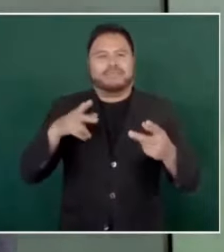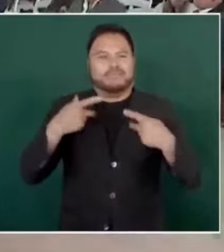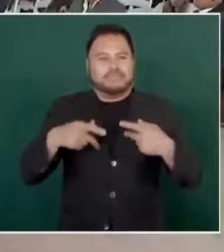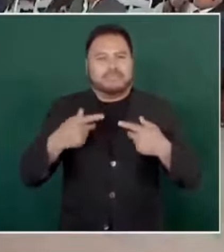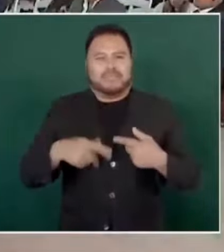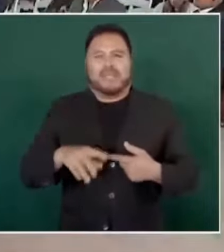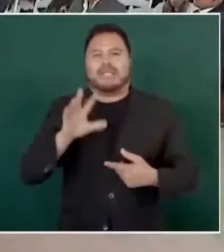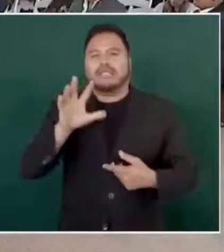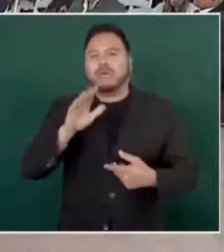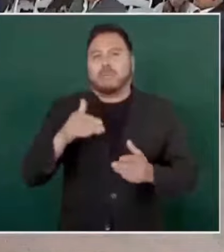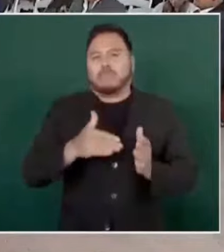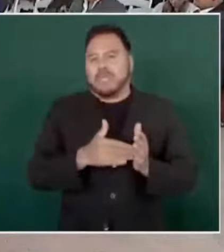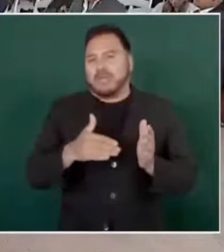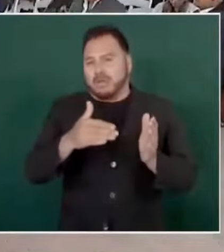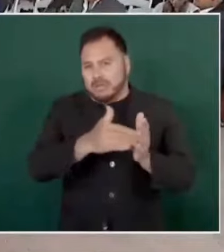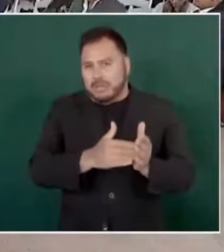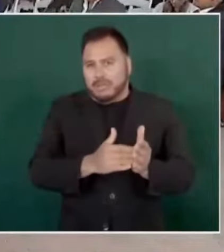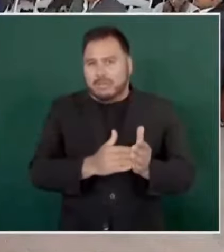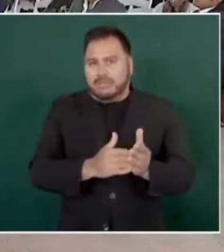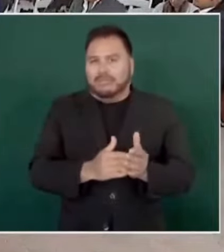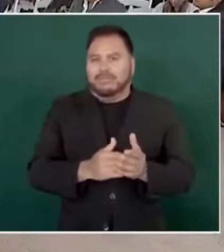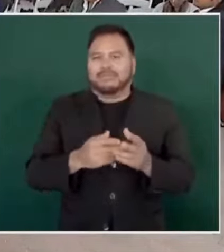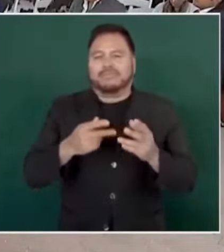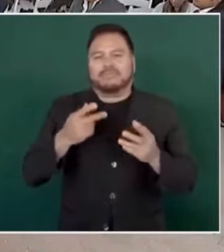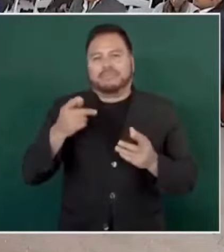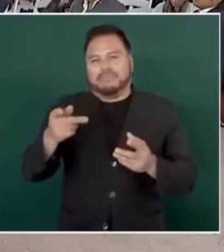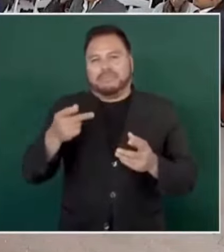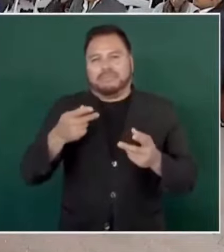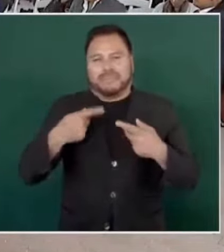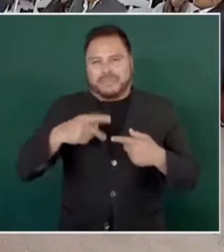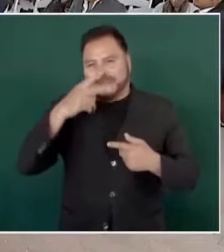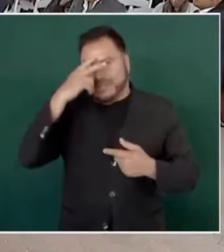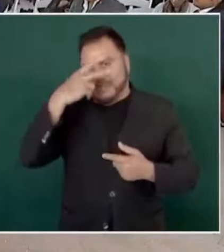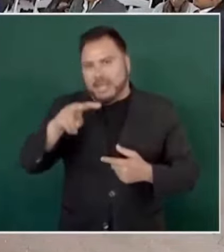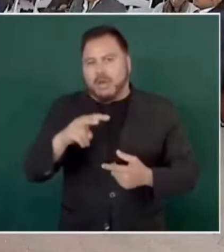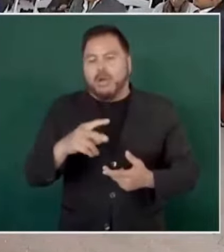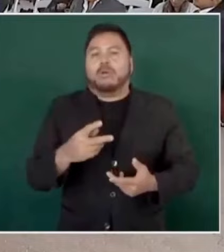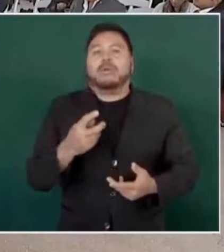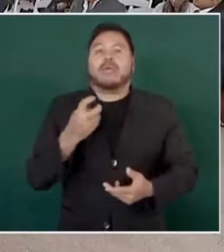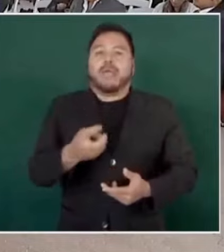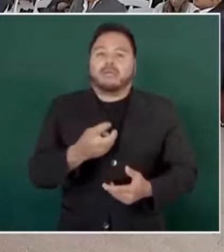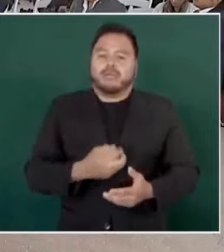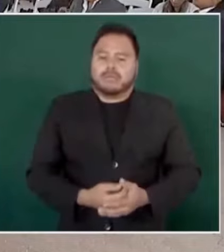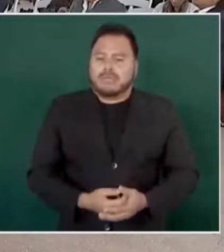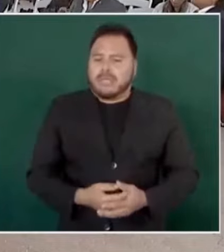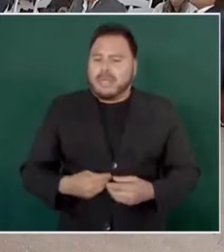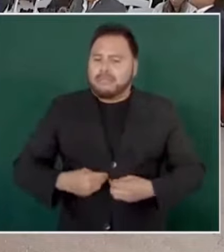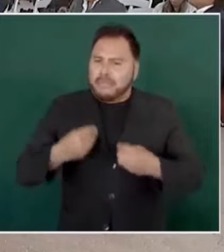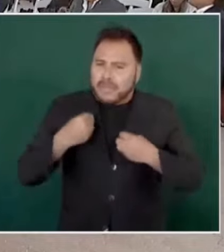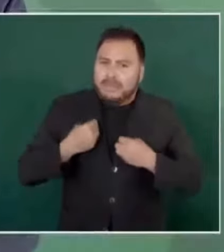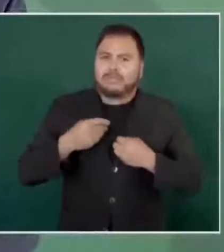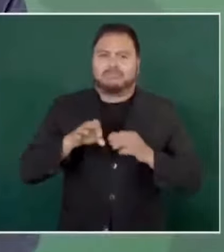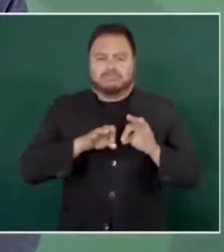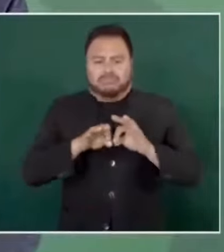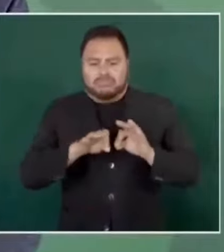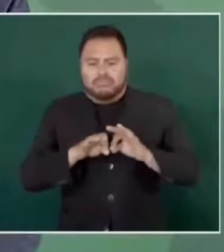de mexicanos que viven, trabajan,